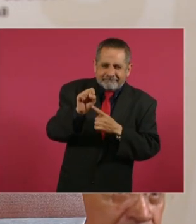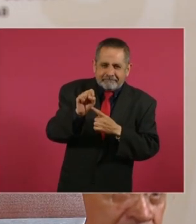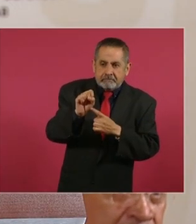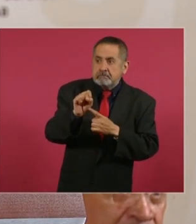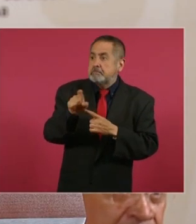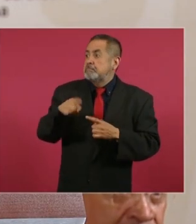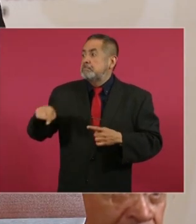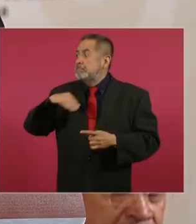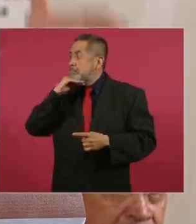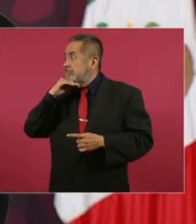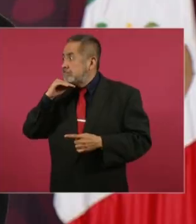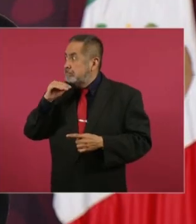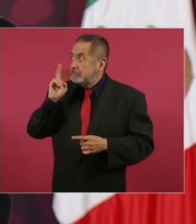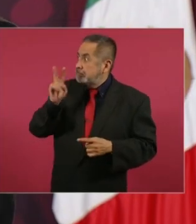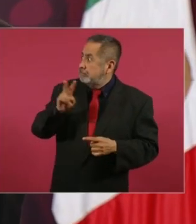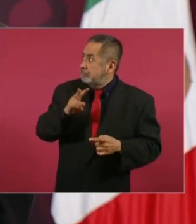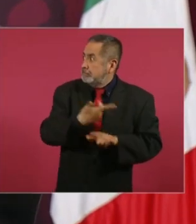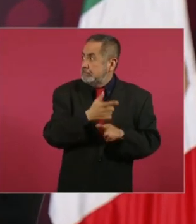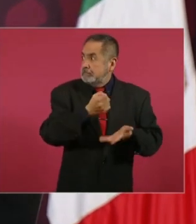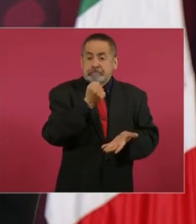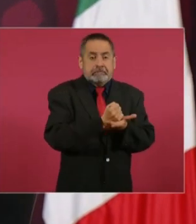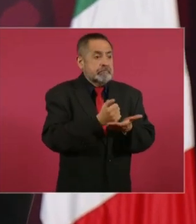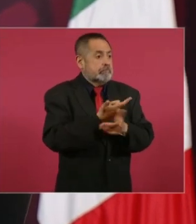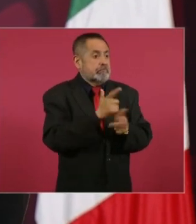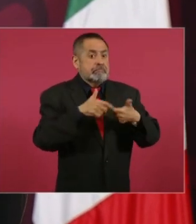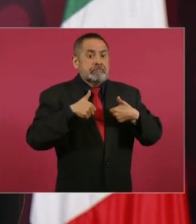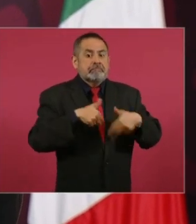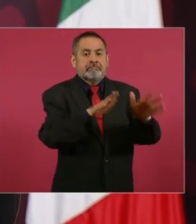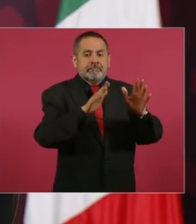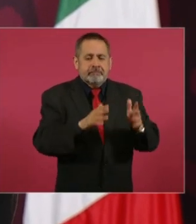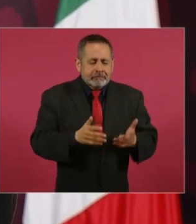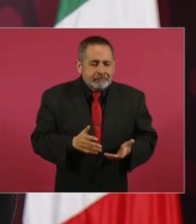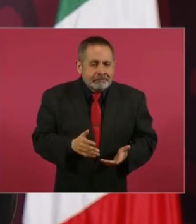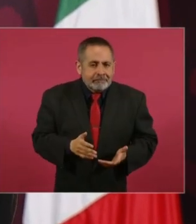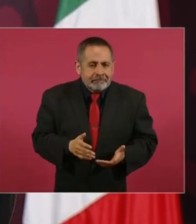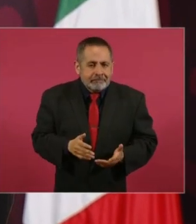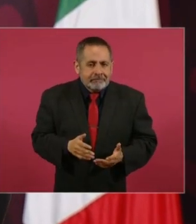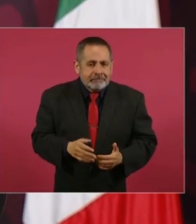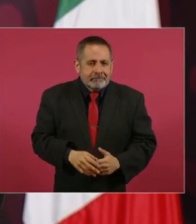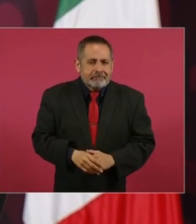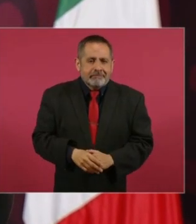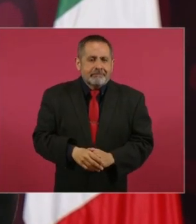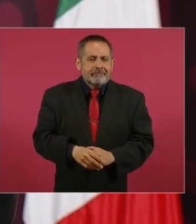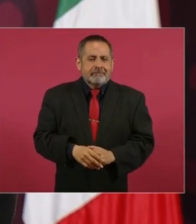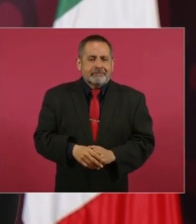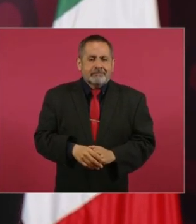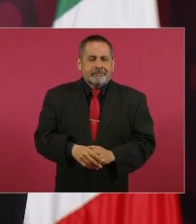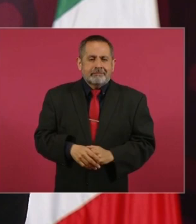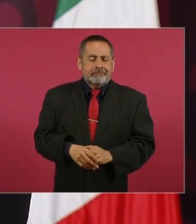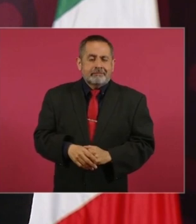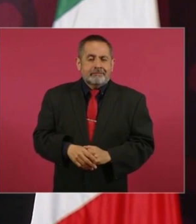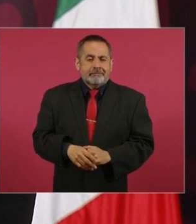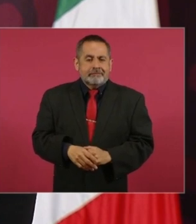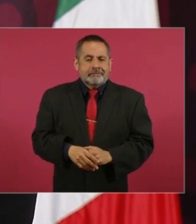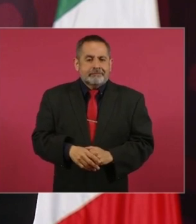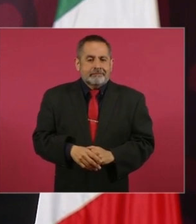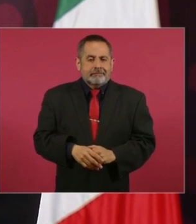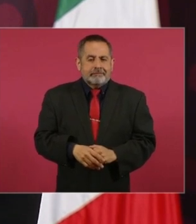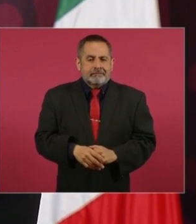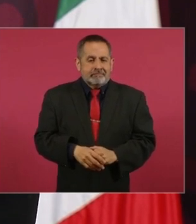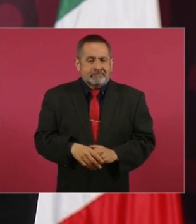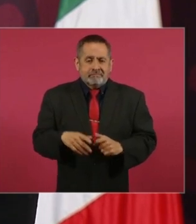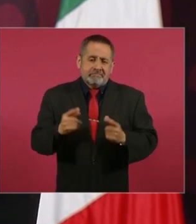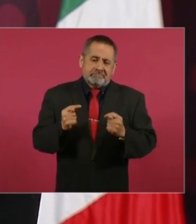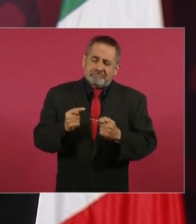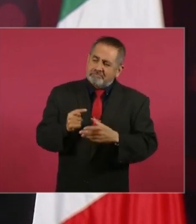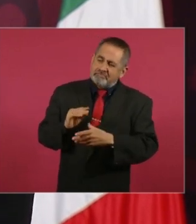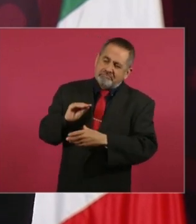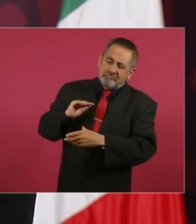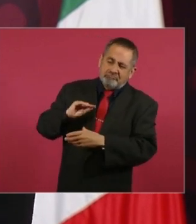violando